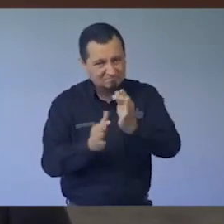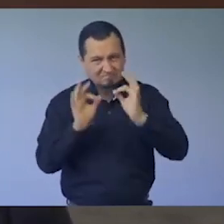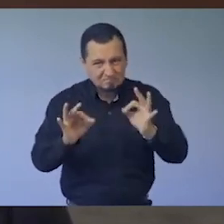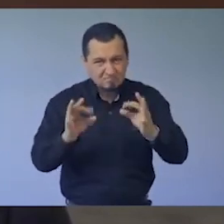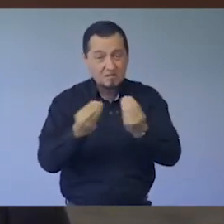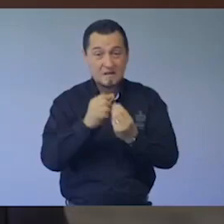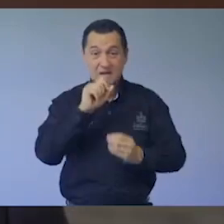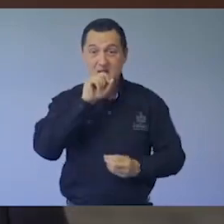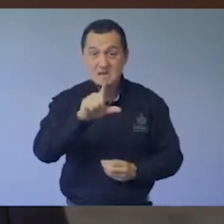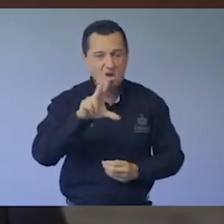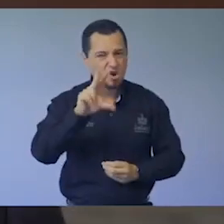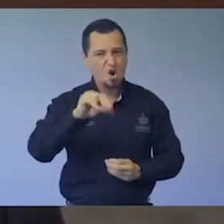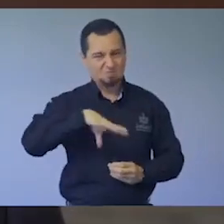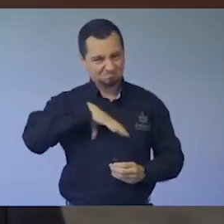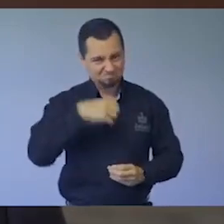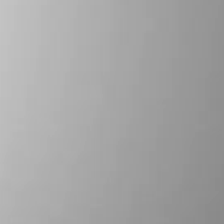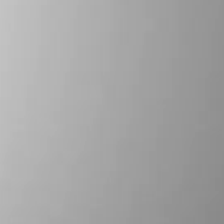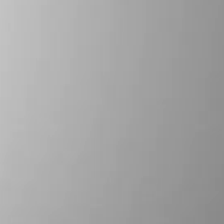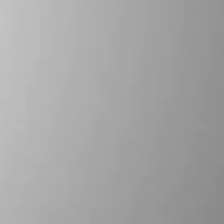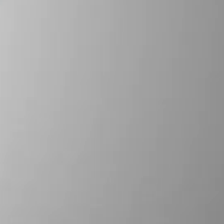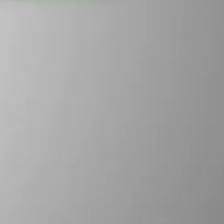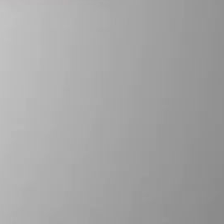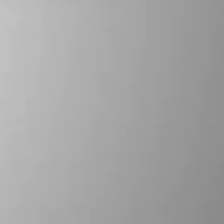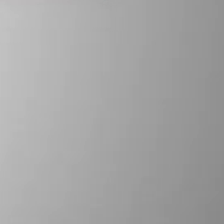firmes. Jalisco no se raja.